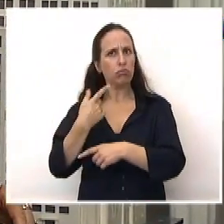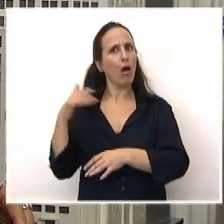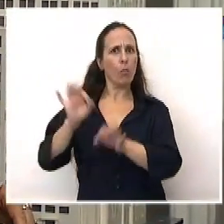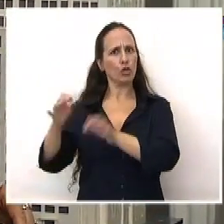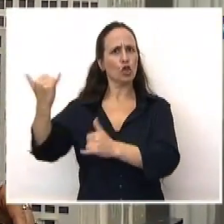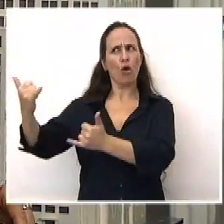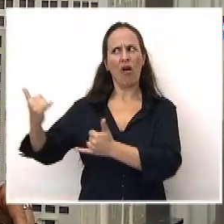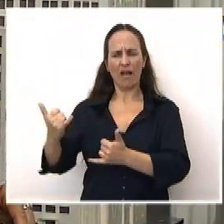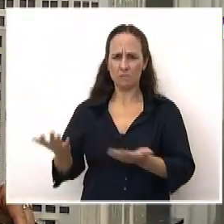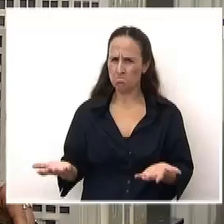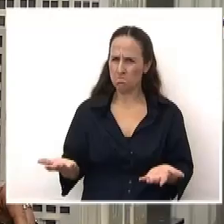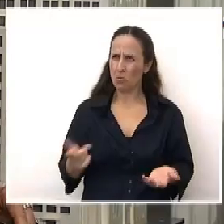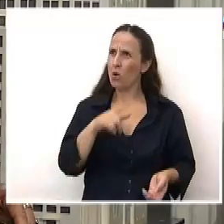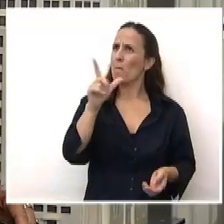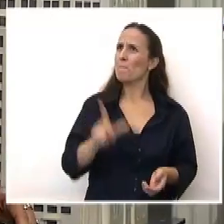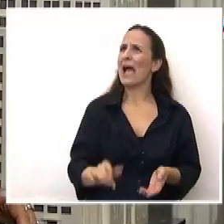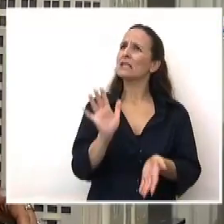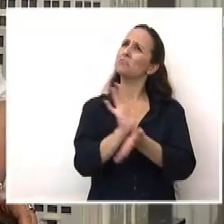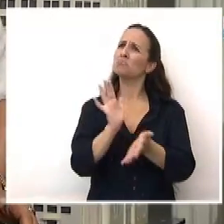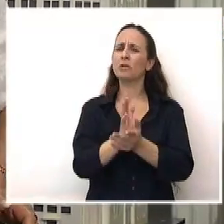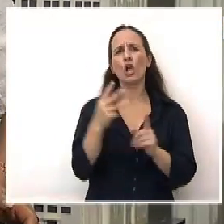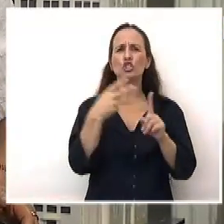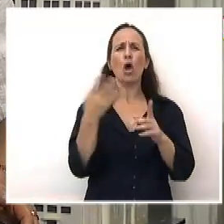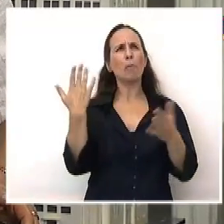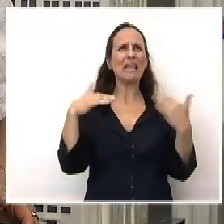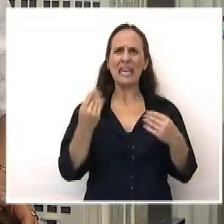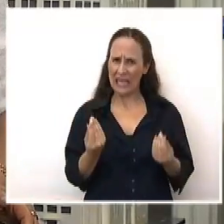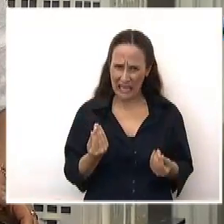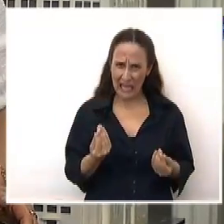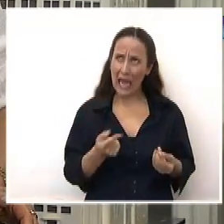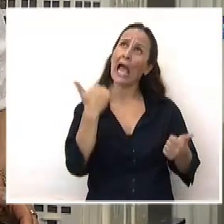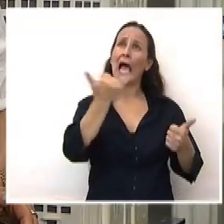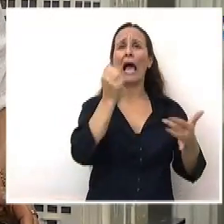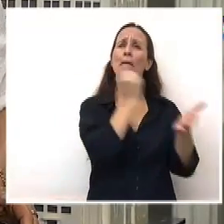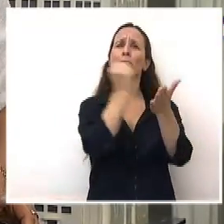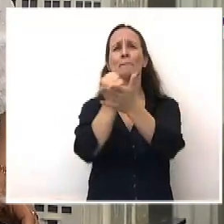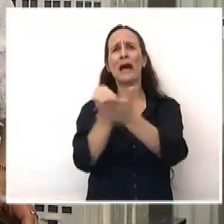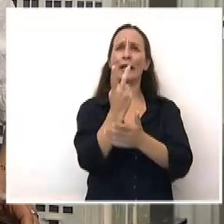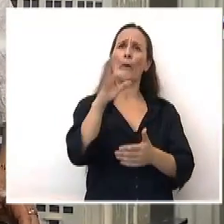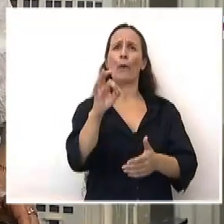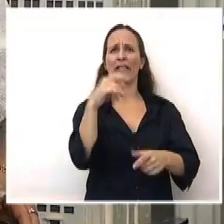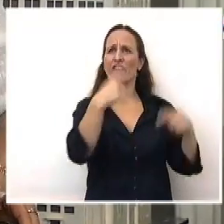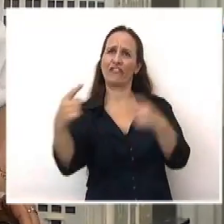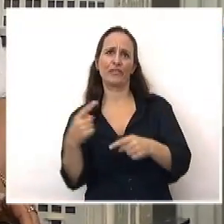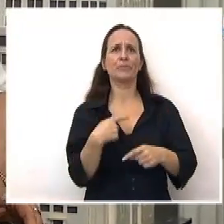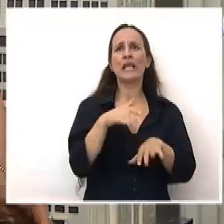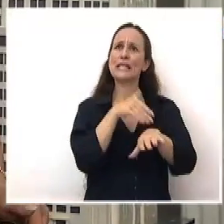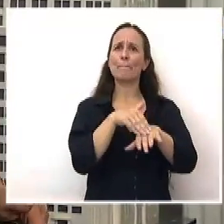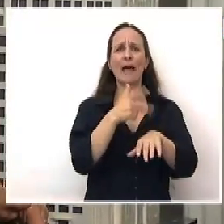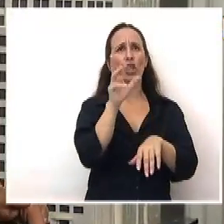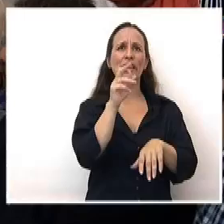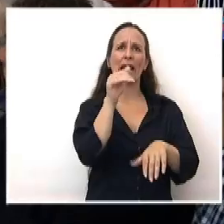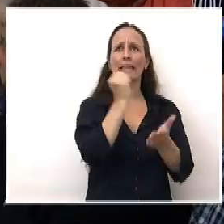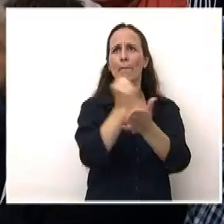política fuera un shopping donde hay 20 marcas de pantalones, 30 de zapatos, 40 de autos,